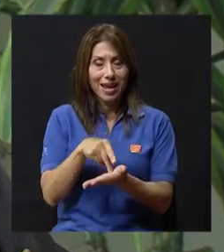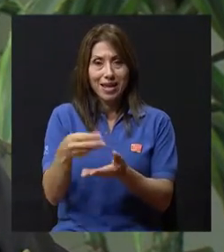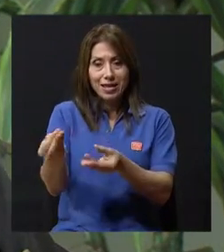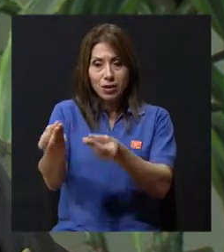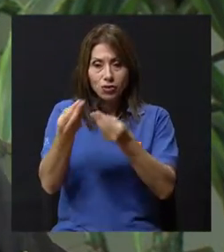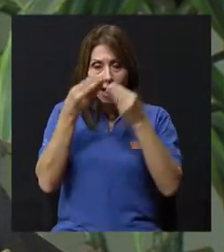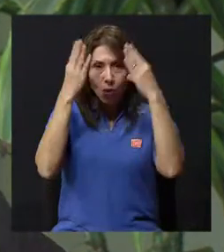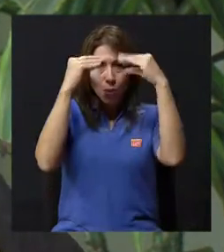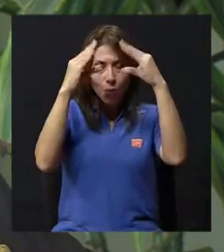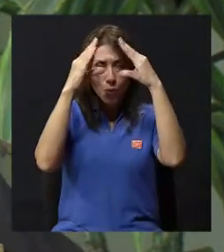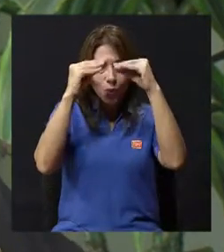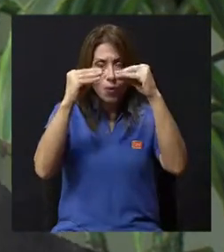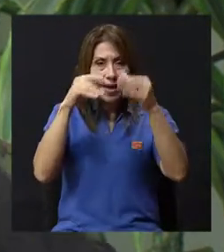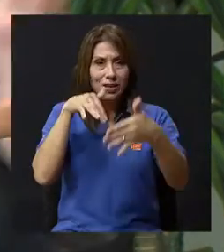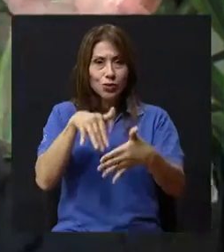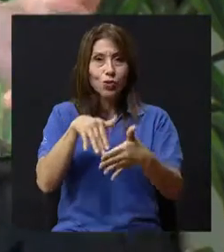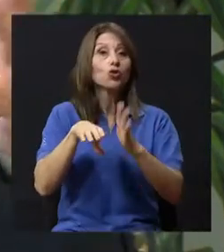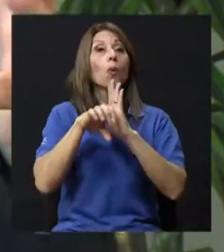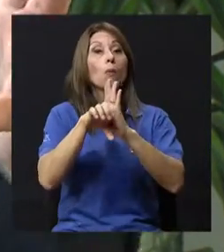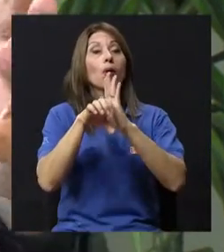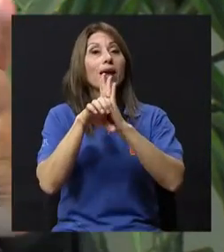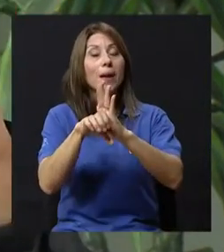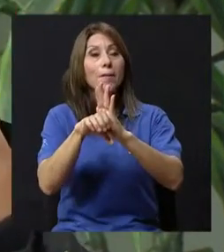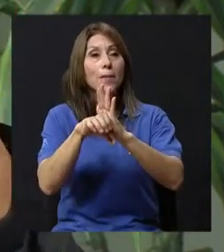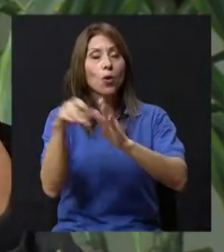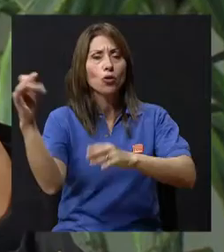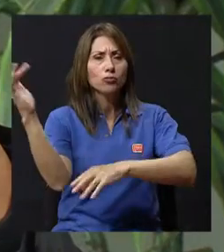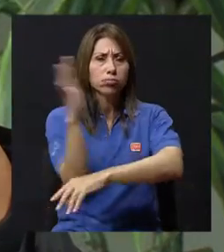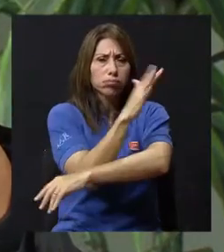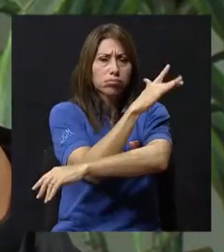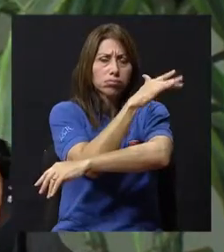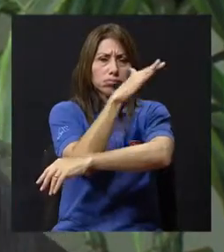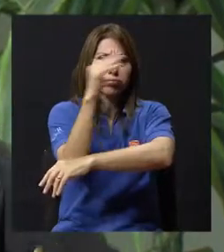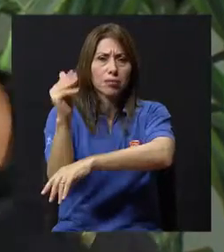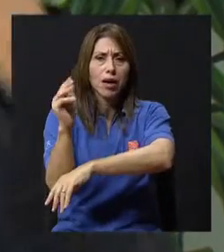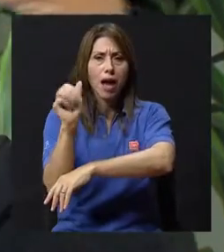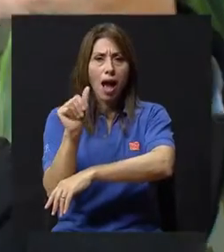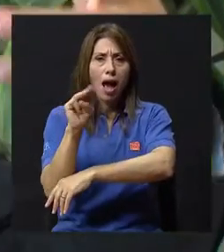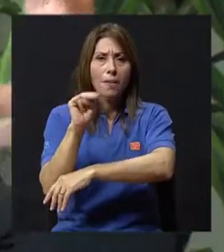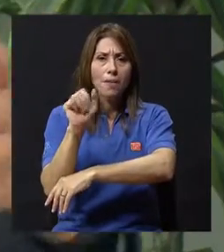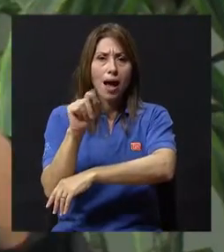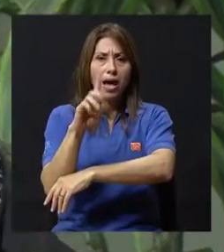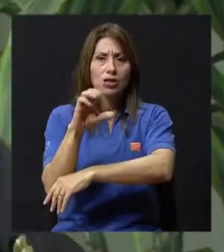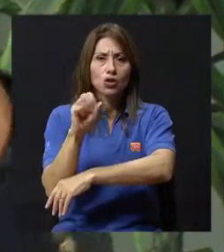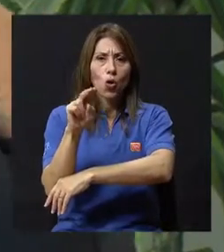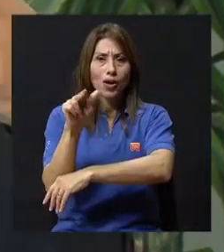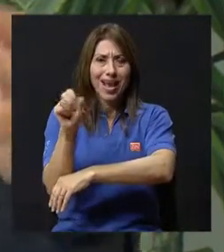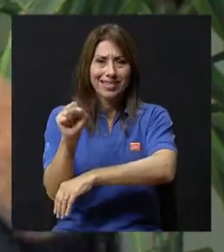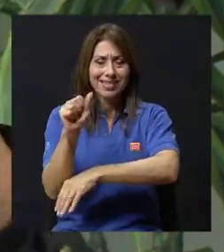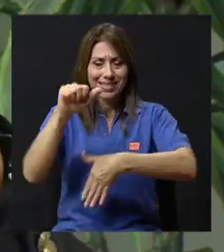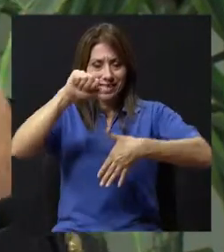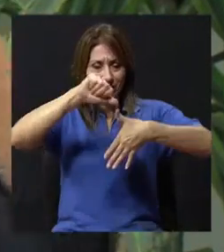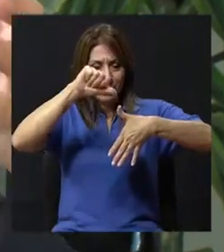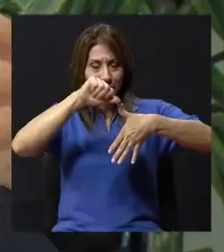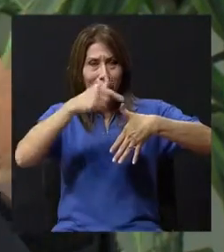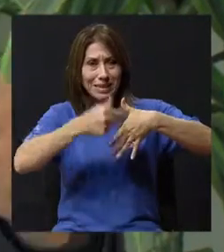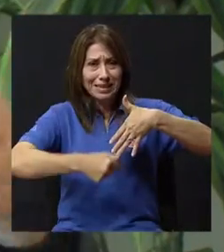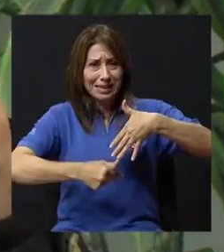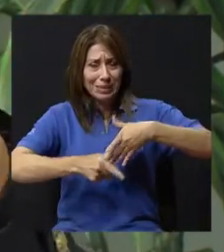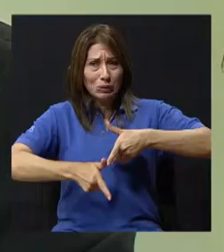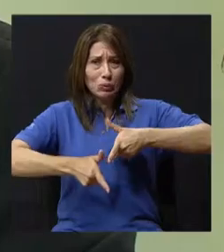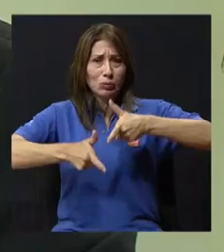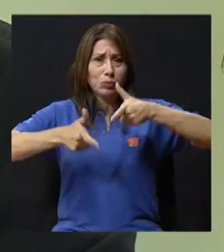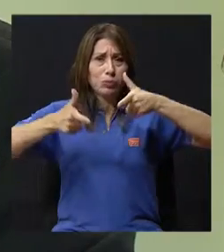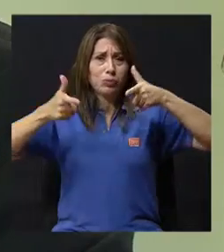que en la Amazonia, por ejemplo, que es un sitio enorme y que uno lo ve exuberante en vegetación, en fauna, en